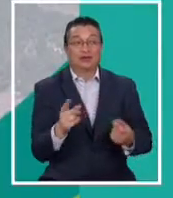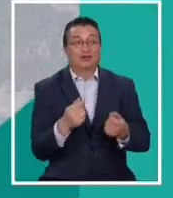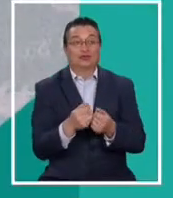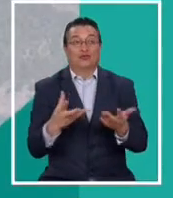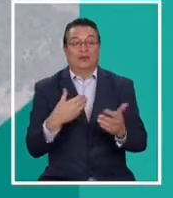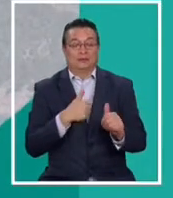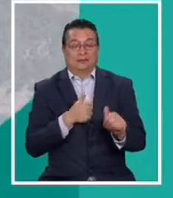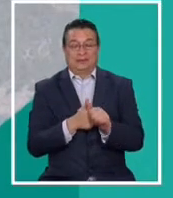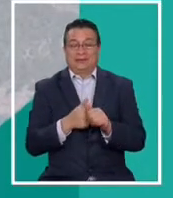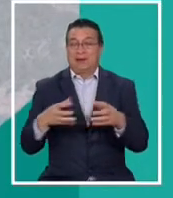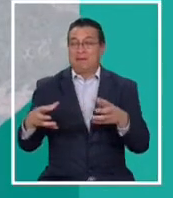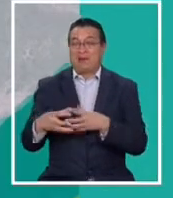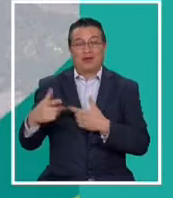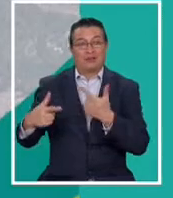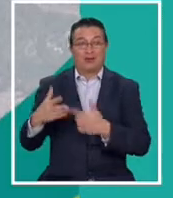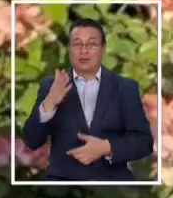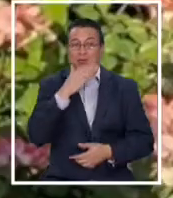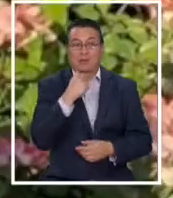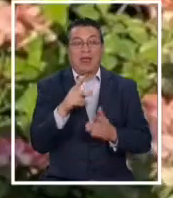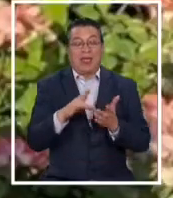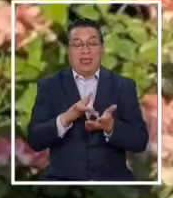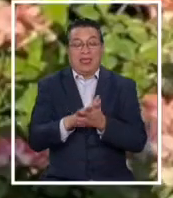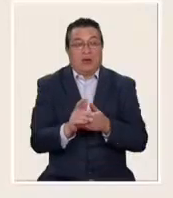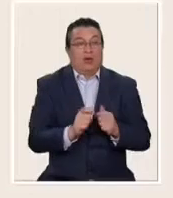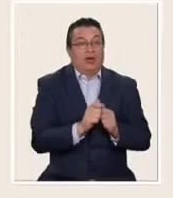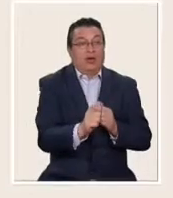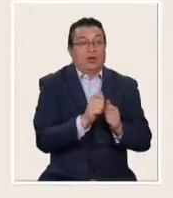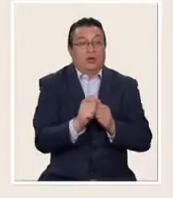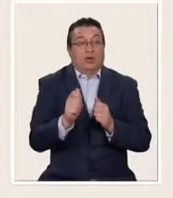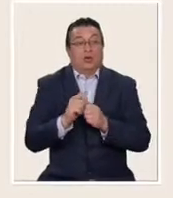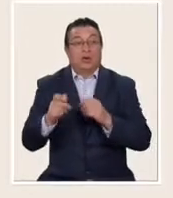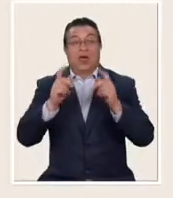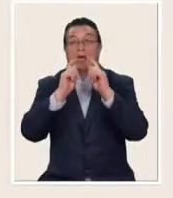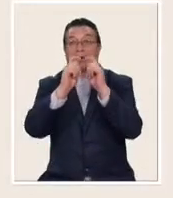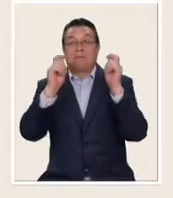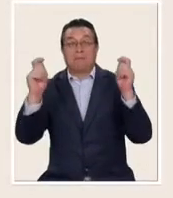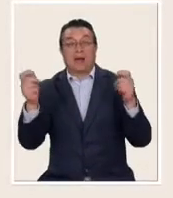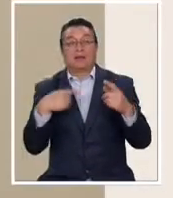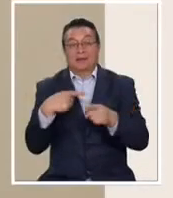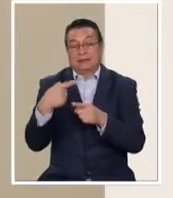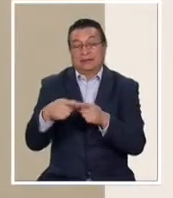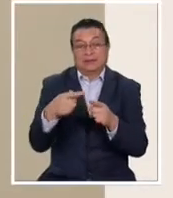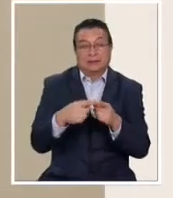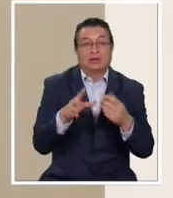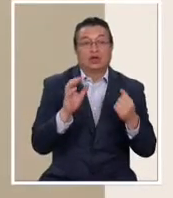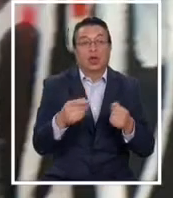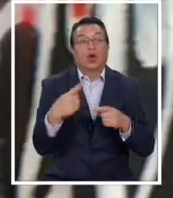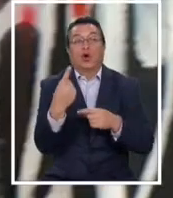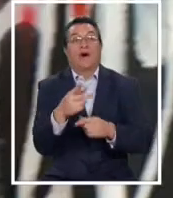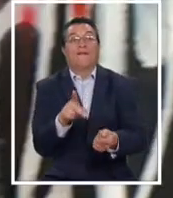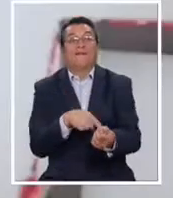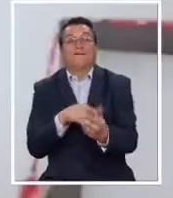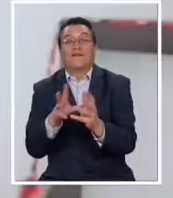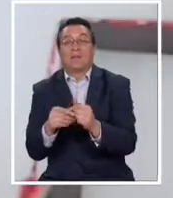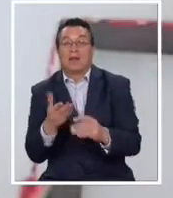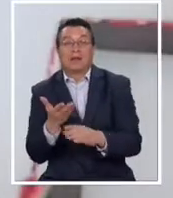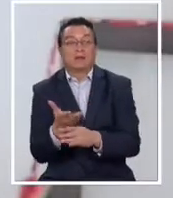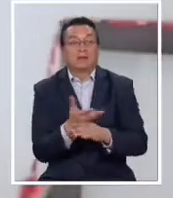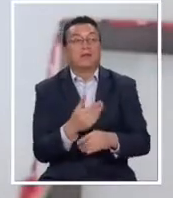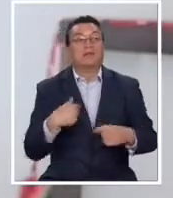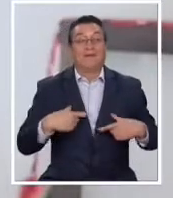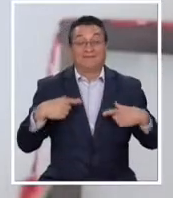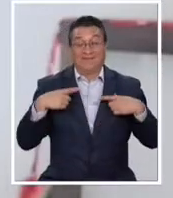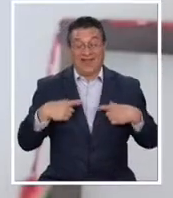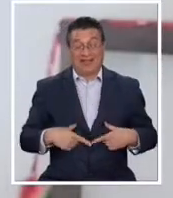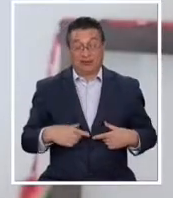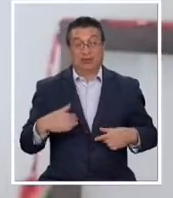respaldo partidista, quienes se han endeudado para desplegarse en campaña vía créditos o recurriendo a sus familias. Yo tuve que usar mis